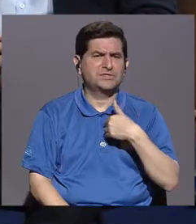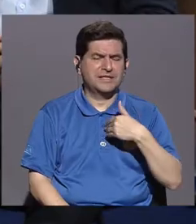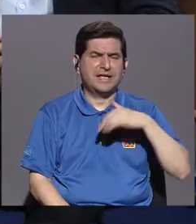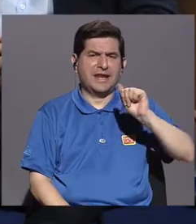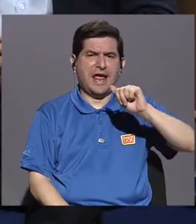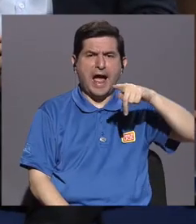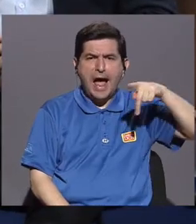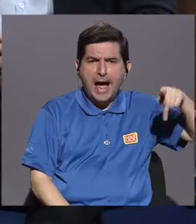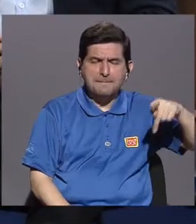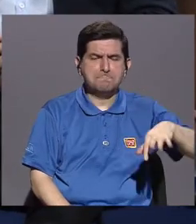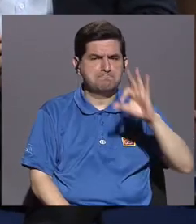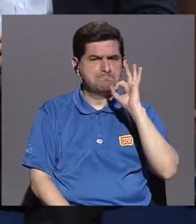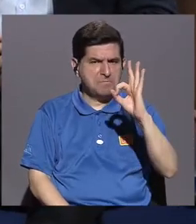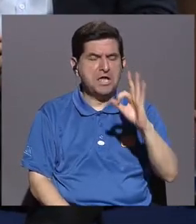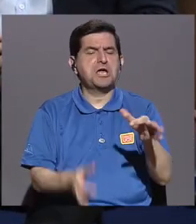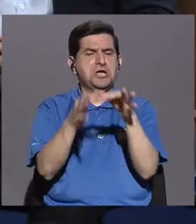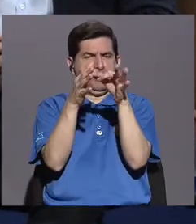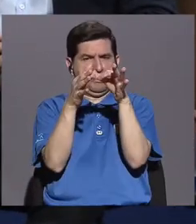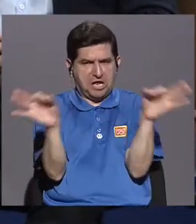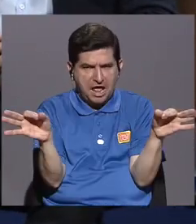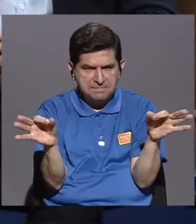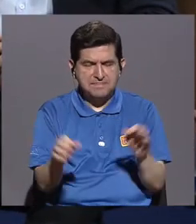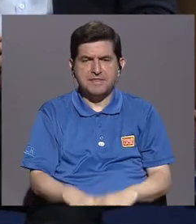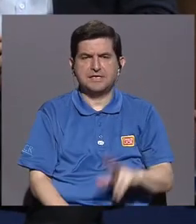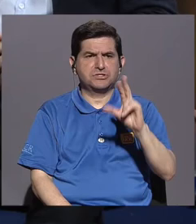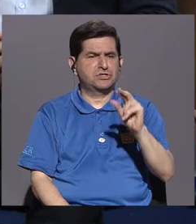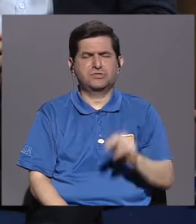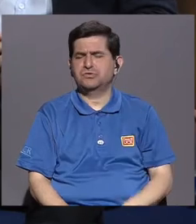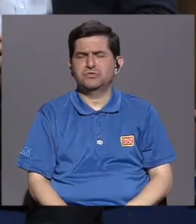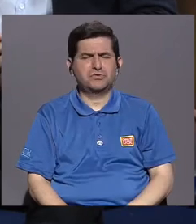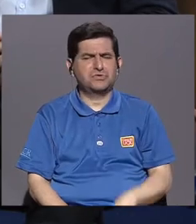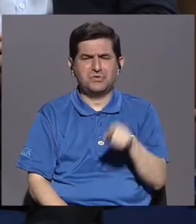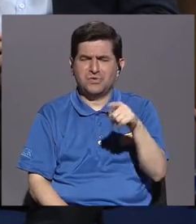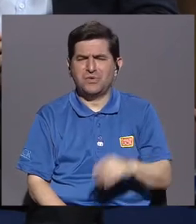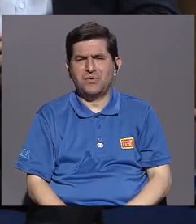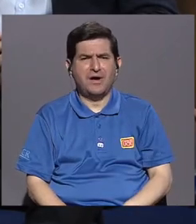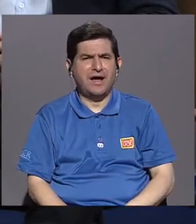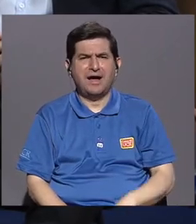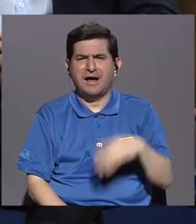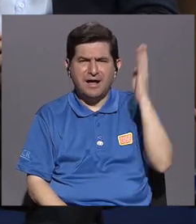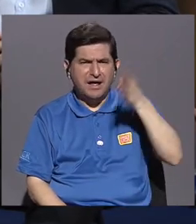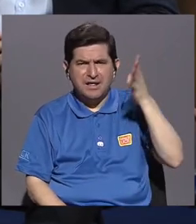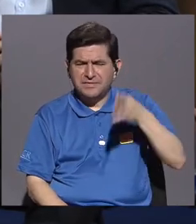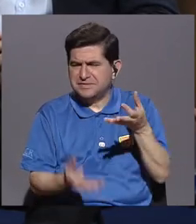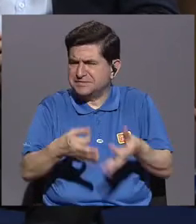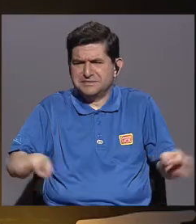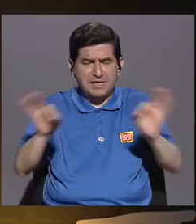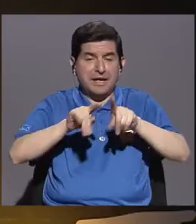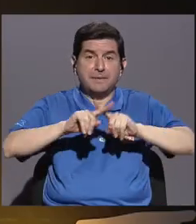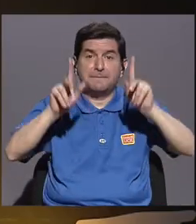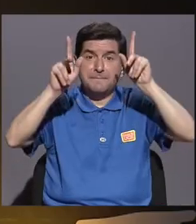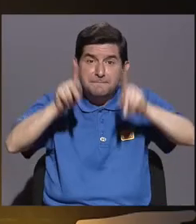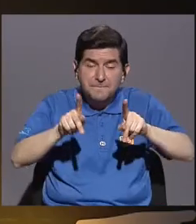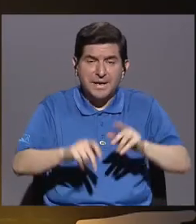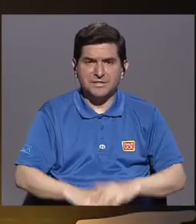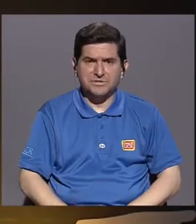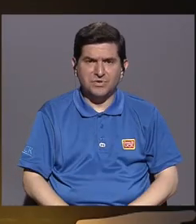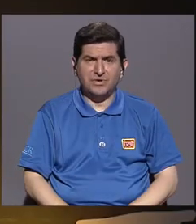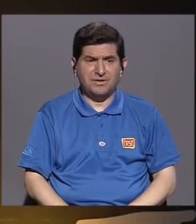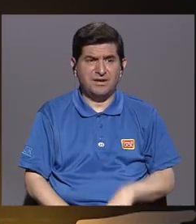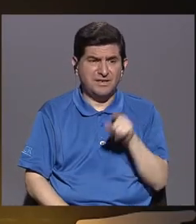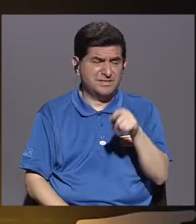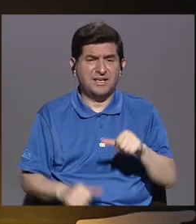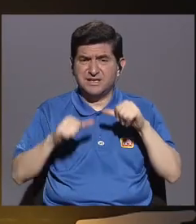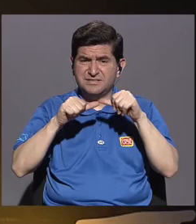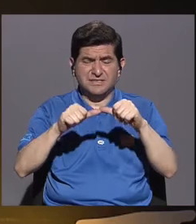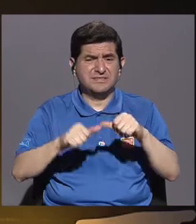app que es muy útil, que es gratuito, que no consume datos, pero ¿qué hacemos cuando la gente no se atreve a